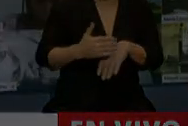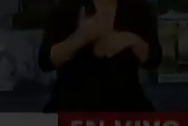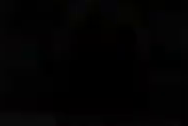diputada.